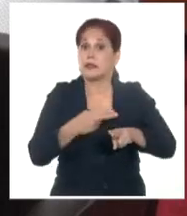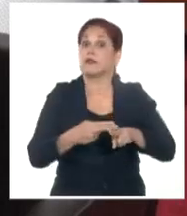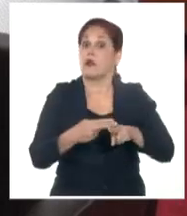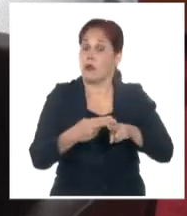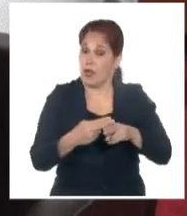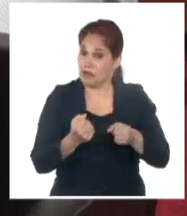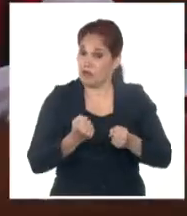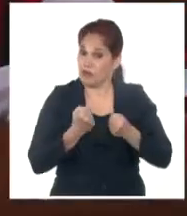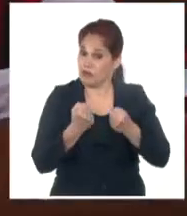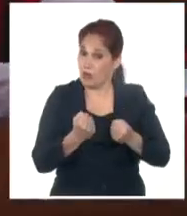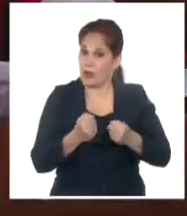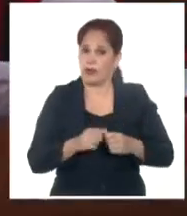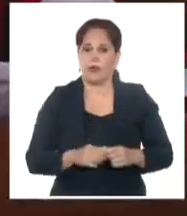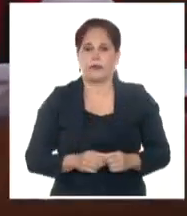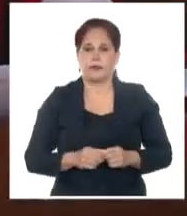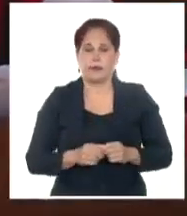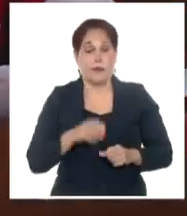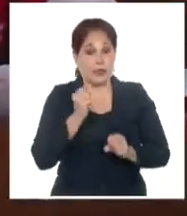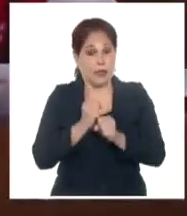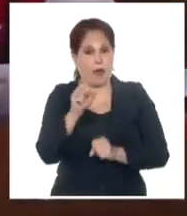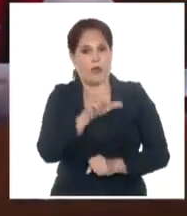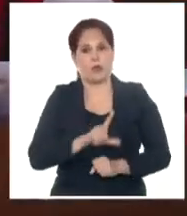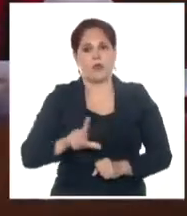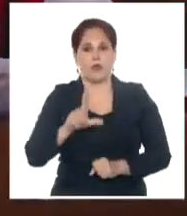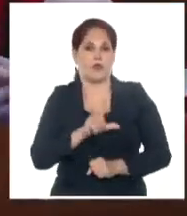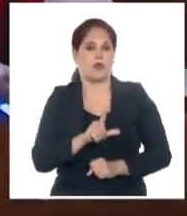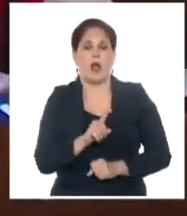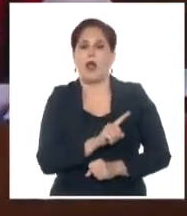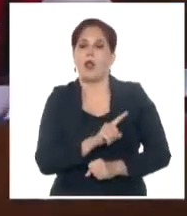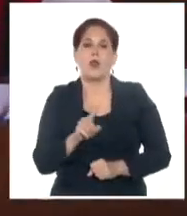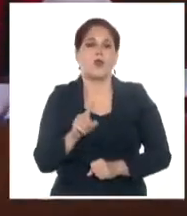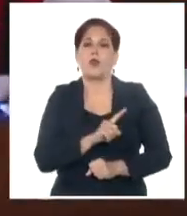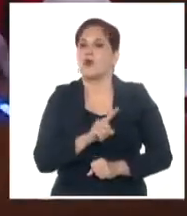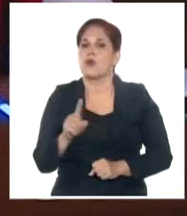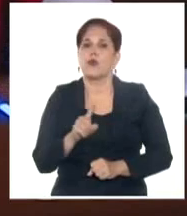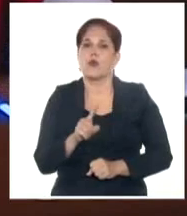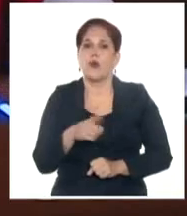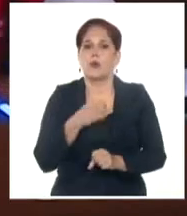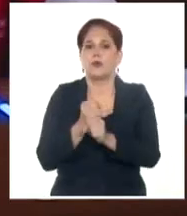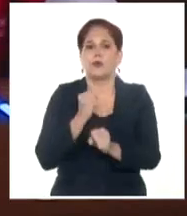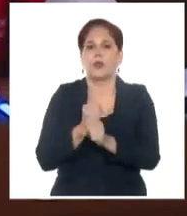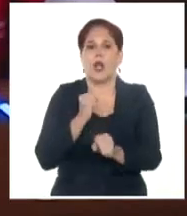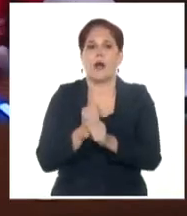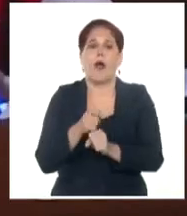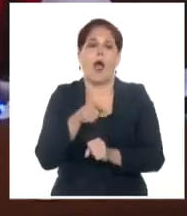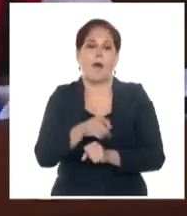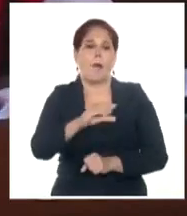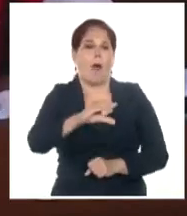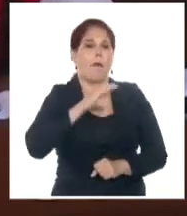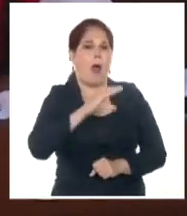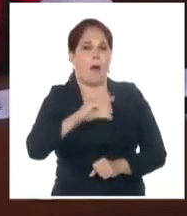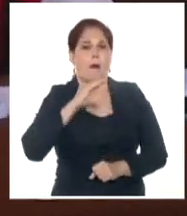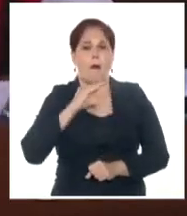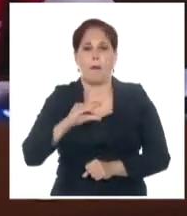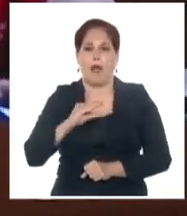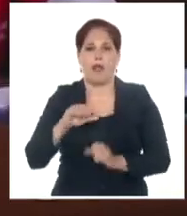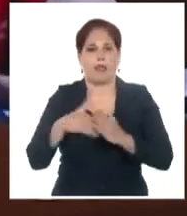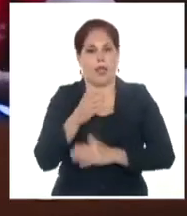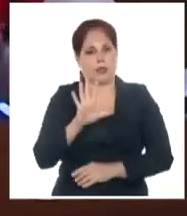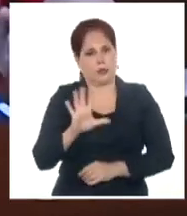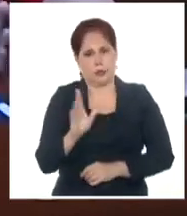altruismo que conmueve. El trabajo social no es un centro de trabajo donde vamos a cobrar un salario el día 5.